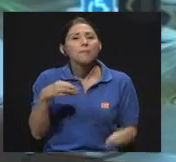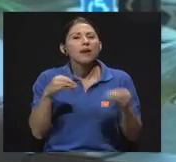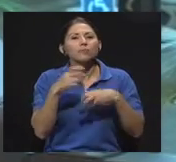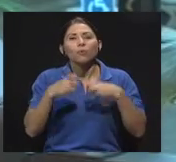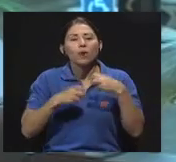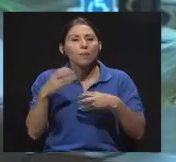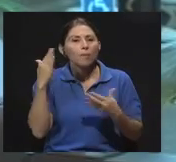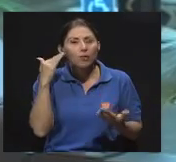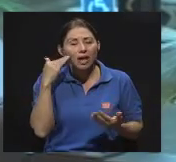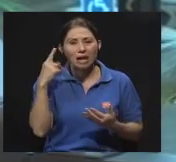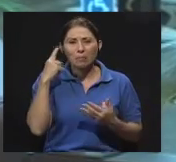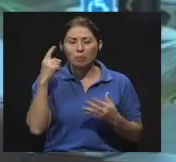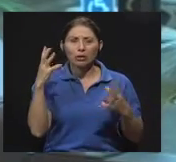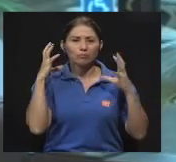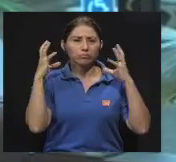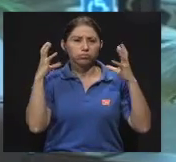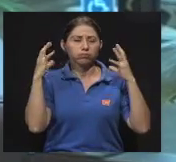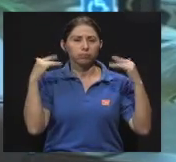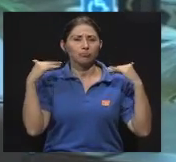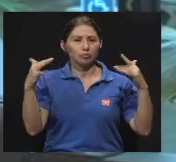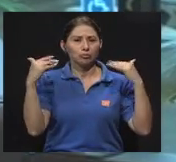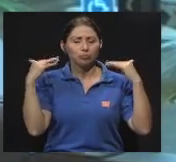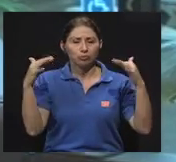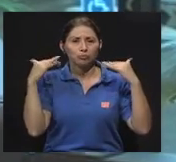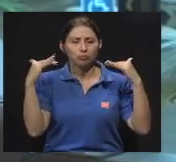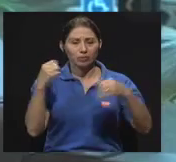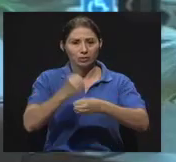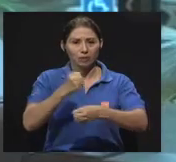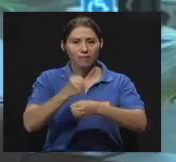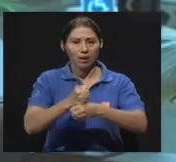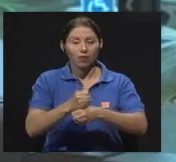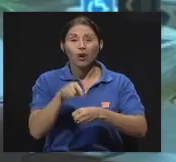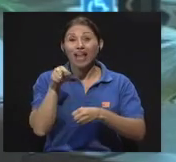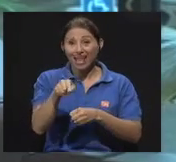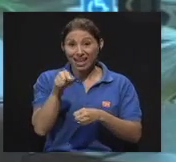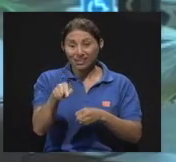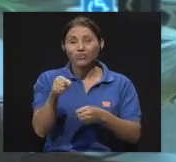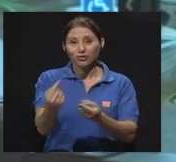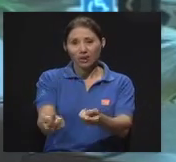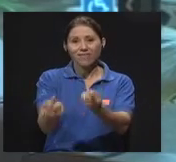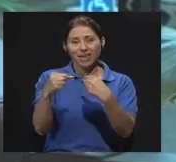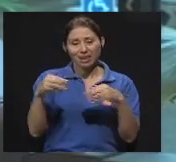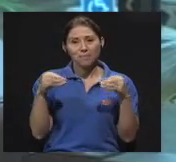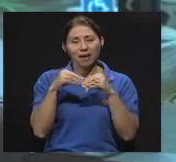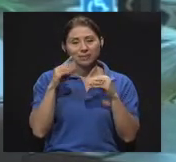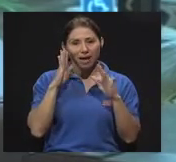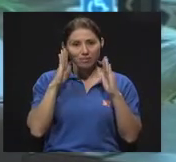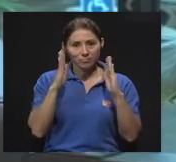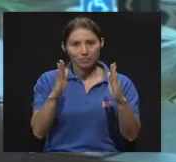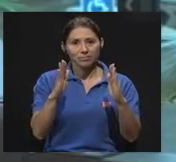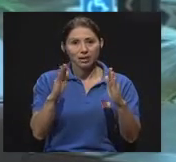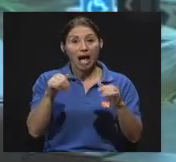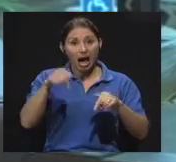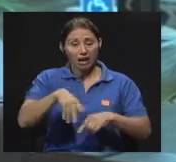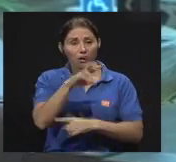es la queja por el exceso de ruido en sus ambientes laborales y es la consulta más grande. Aquí en Costa Rica también hay una consulta muy grande